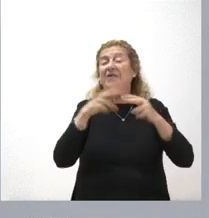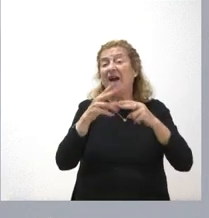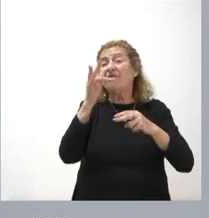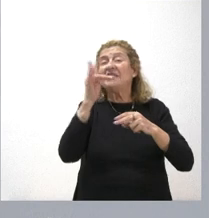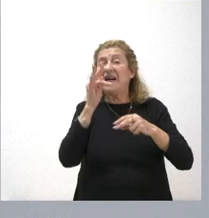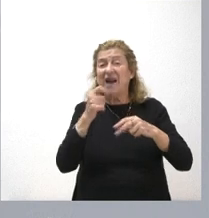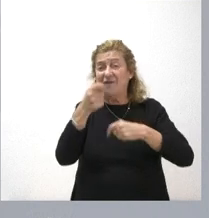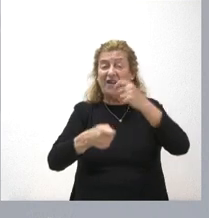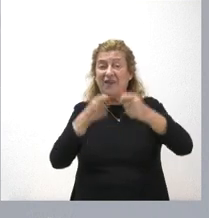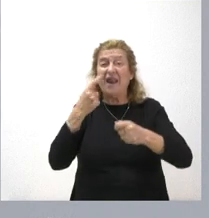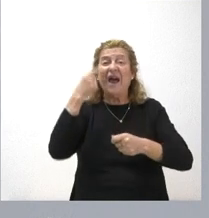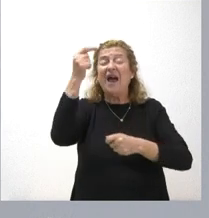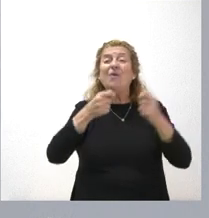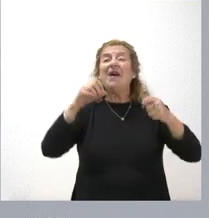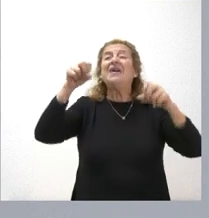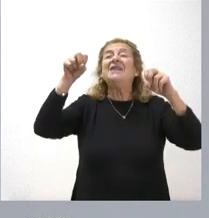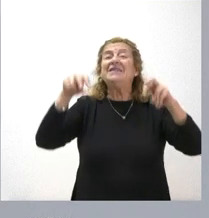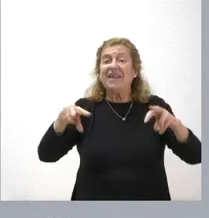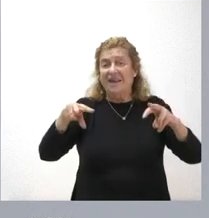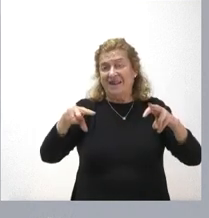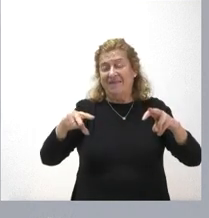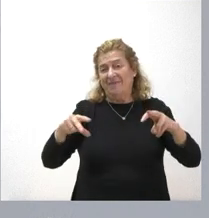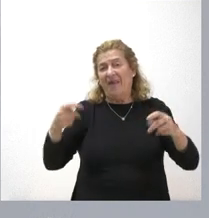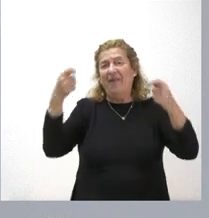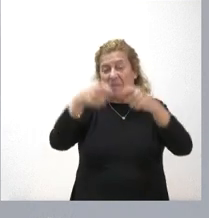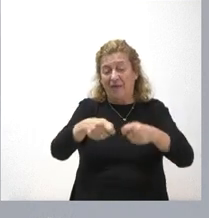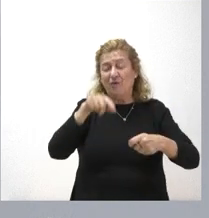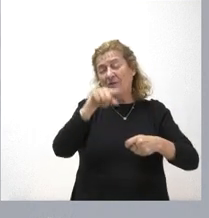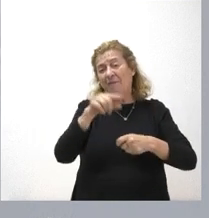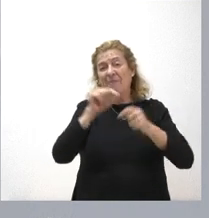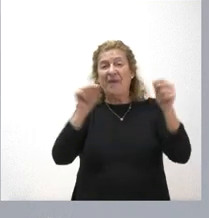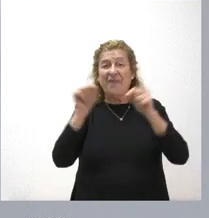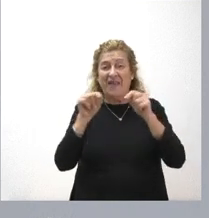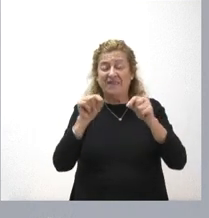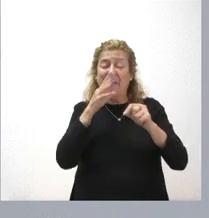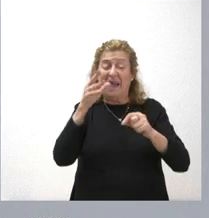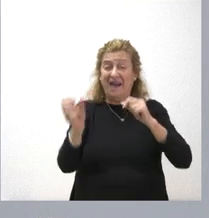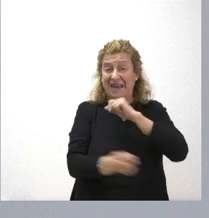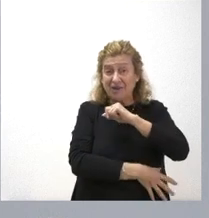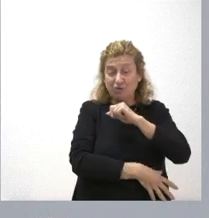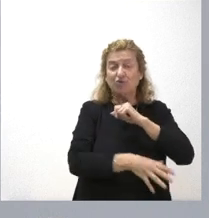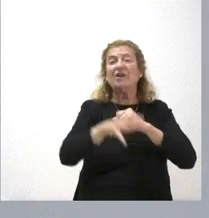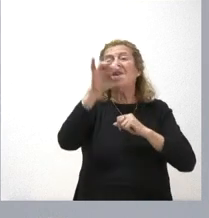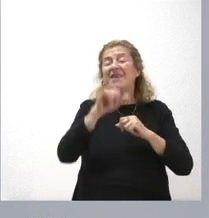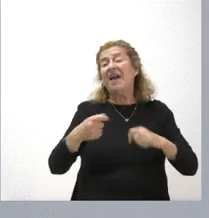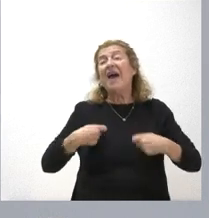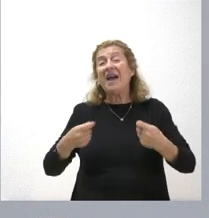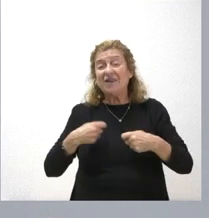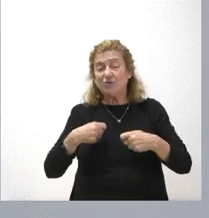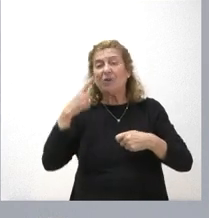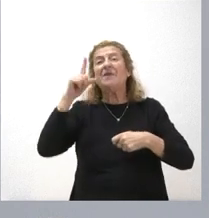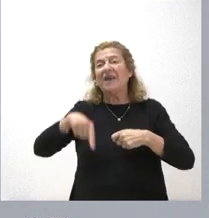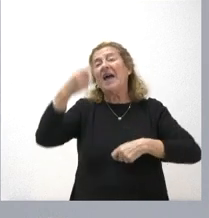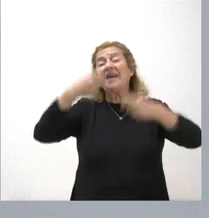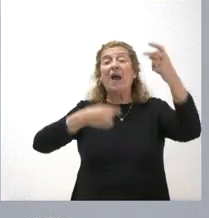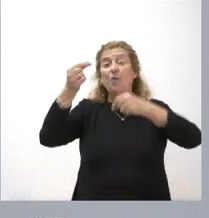se habían calculado sin la aplicación de estas medidas que afectan a las comunidades autónomas en ver más de ingresos y los gastos se habían calculado también